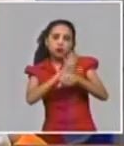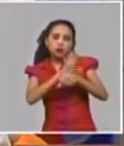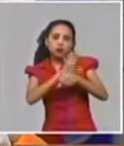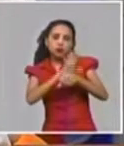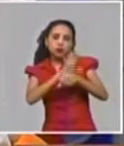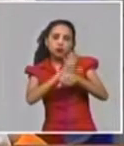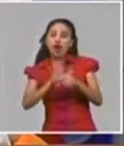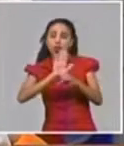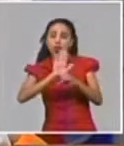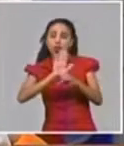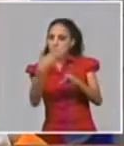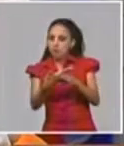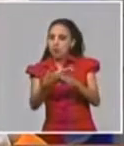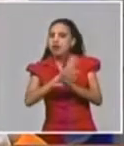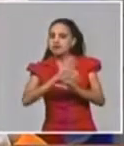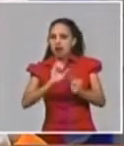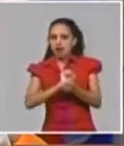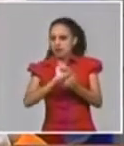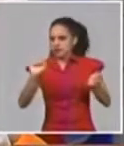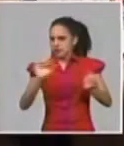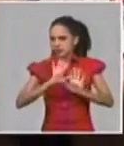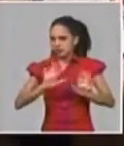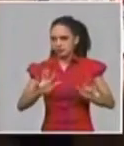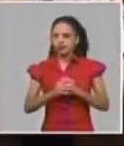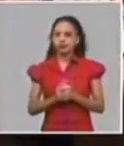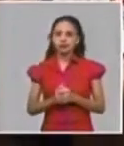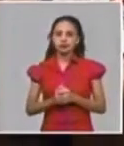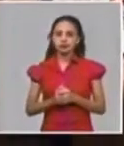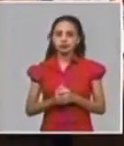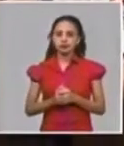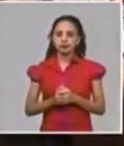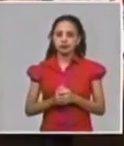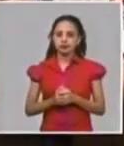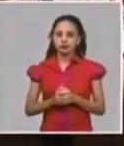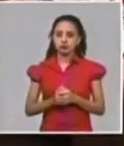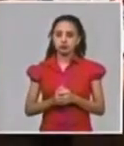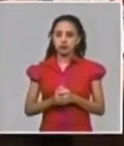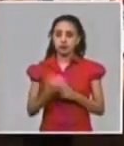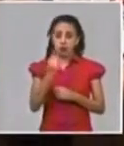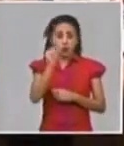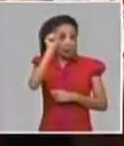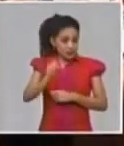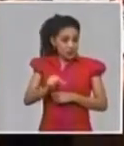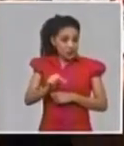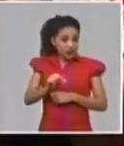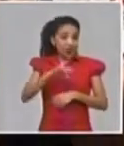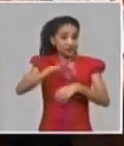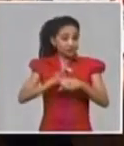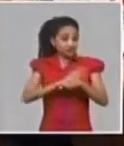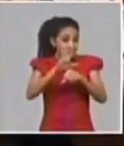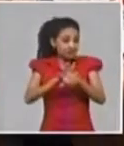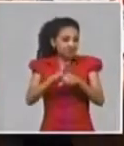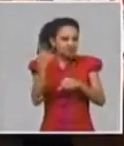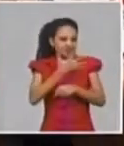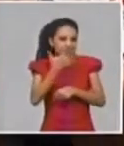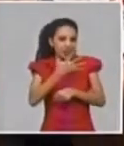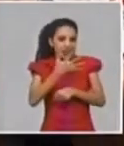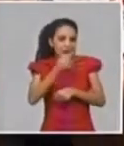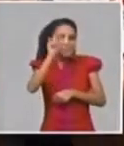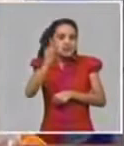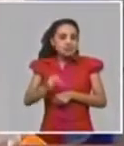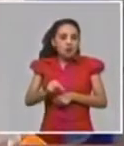las comunidades venían enfermos. De hecho, hoy uno de casos era un viajero de México. Un viajero de México. Un viajero de México.